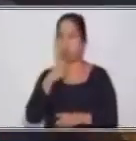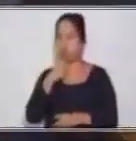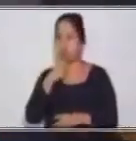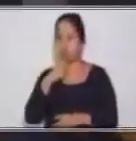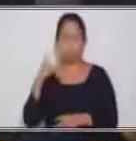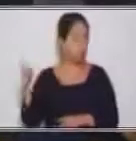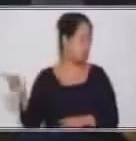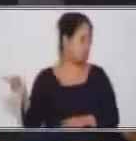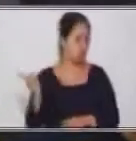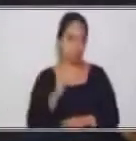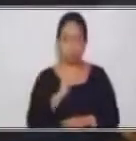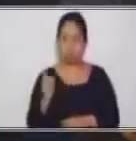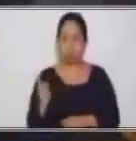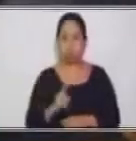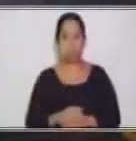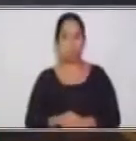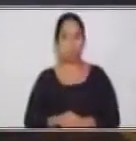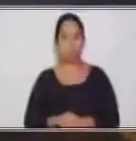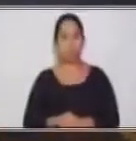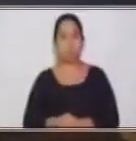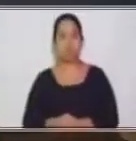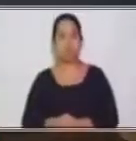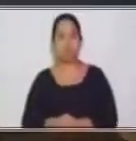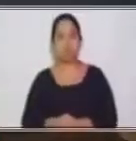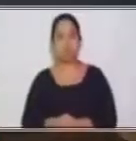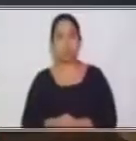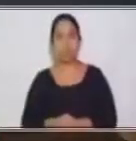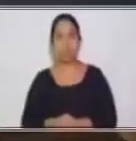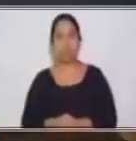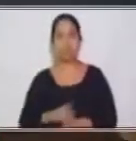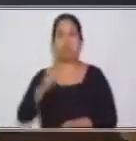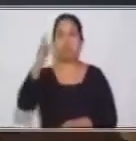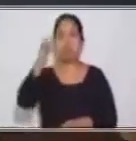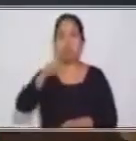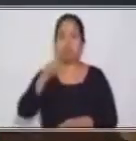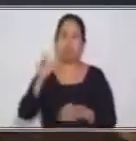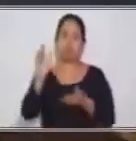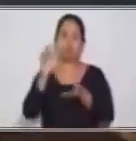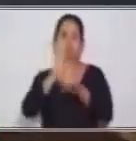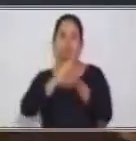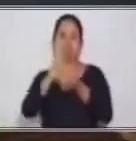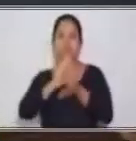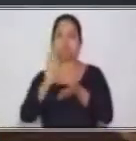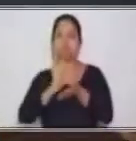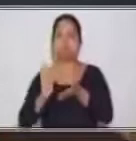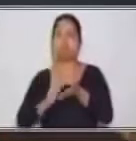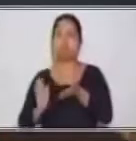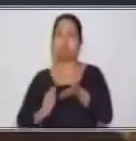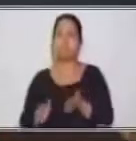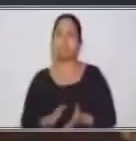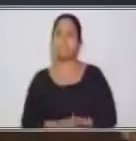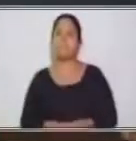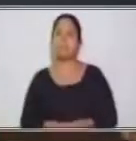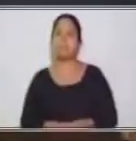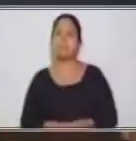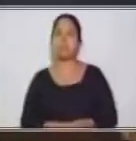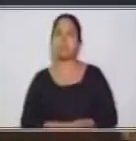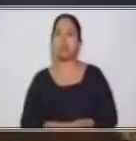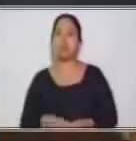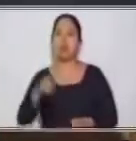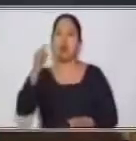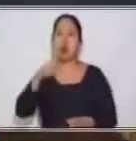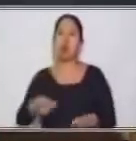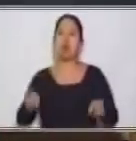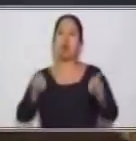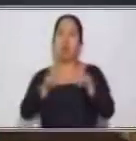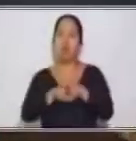totalmente claro. Ya lo anotamos, voy a hacer, voy a borrar por acá el pizarrón y juntos vamos a